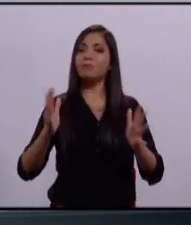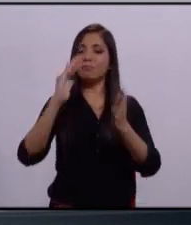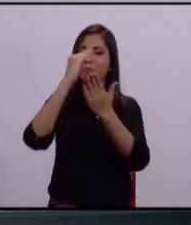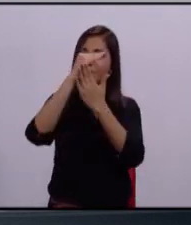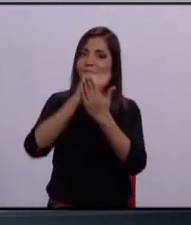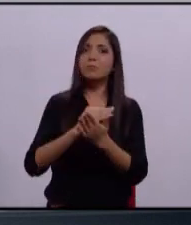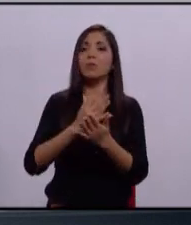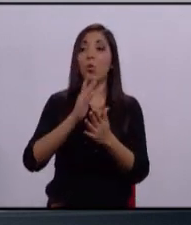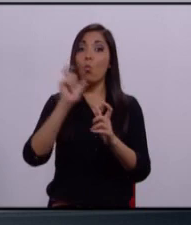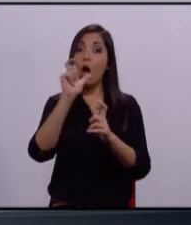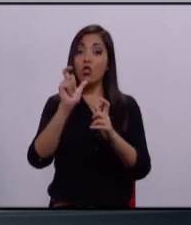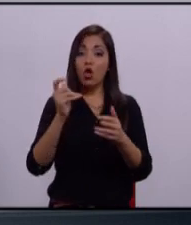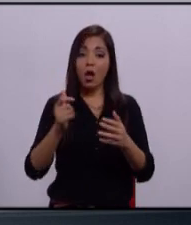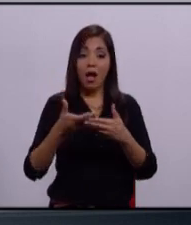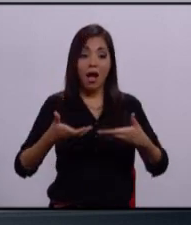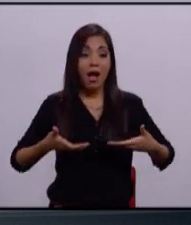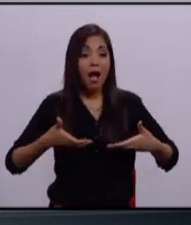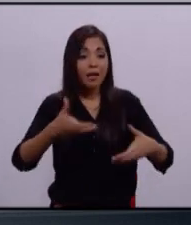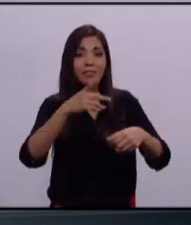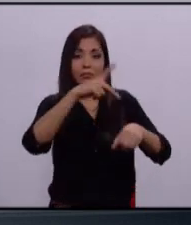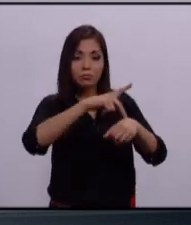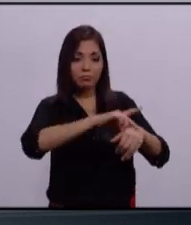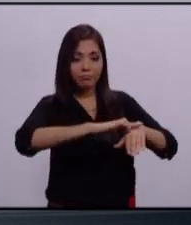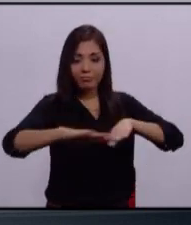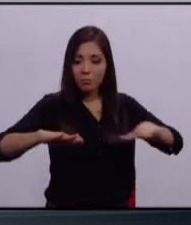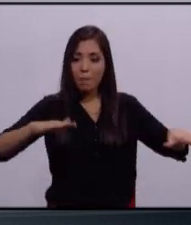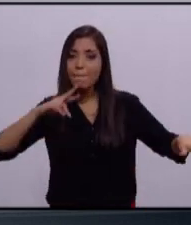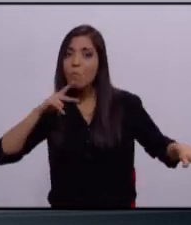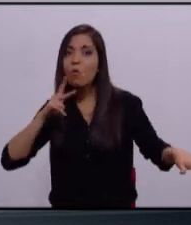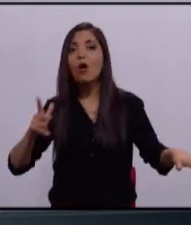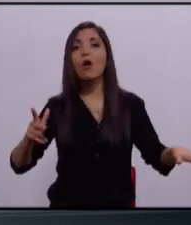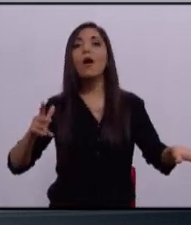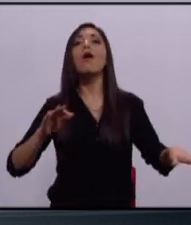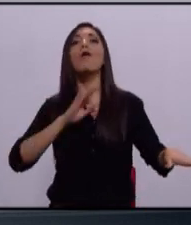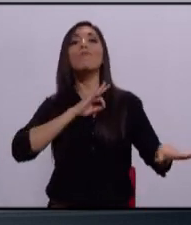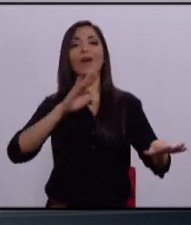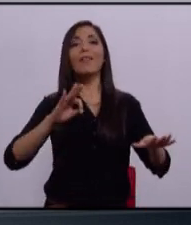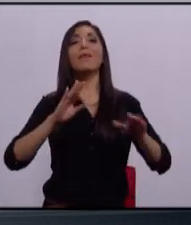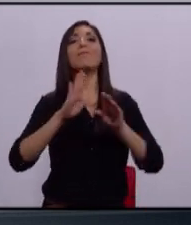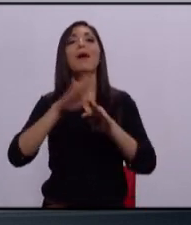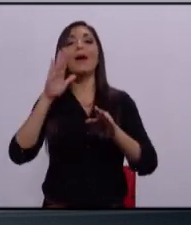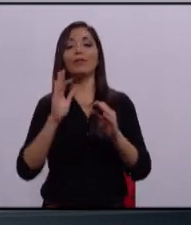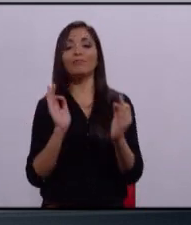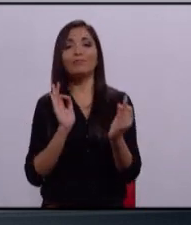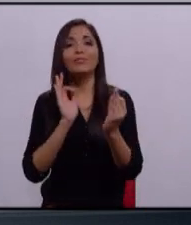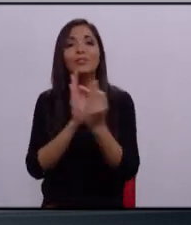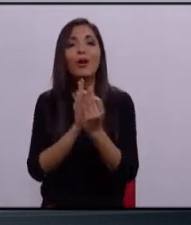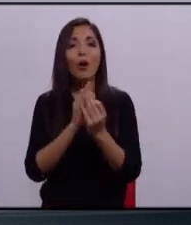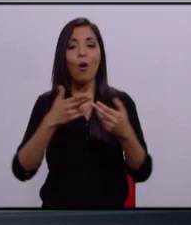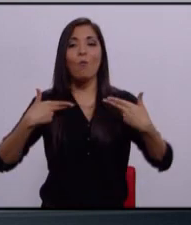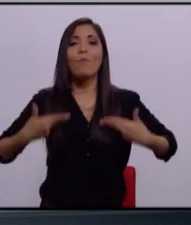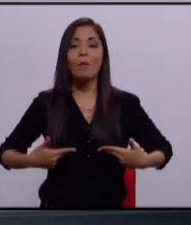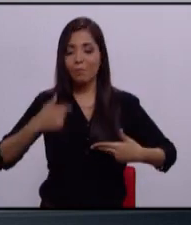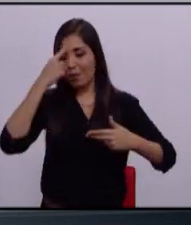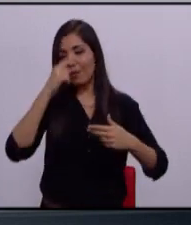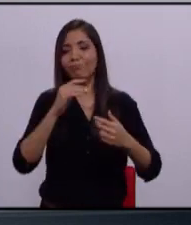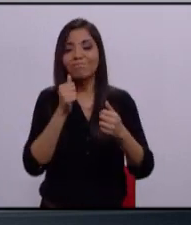al ver esas calles pavimentadas, se pueda hacer un acercamiento más humano y civilizado.